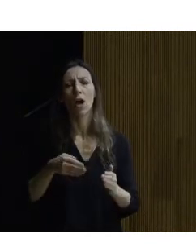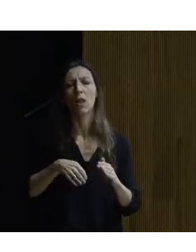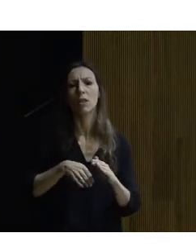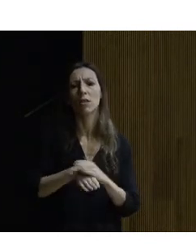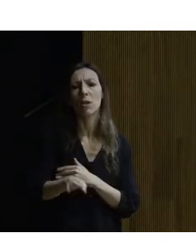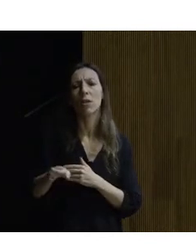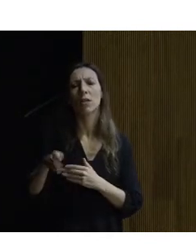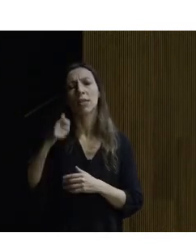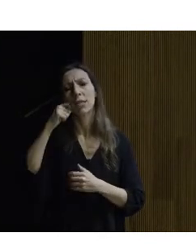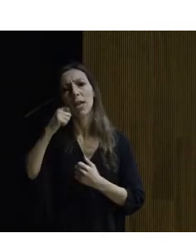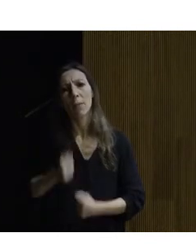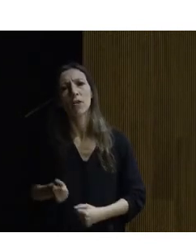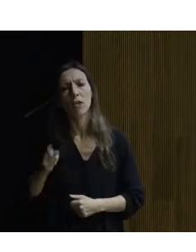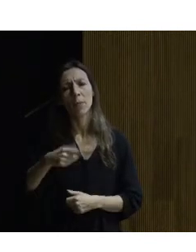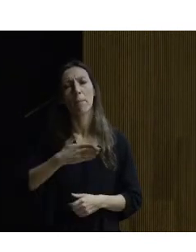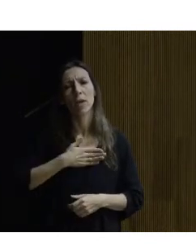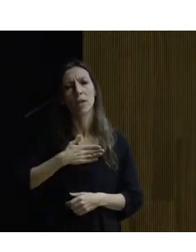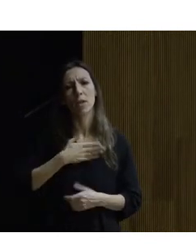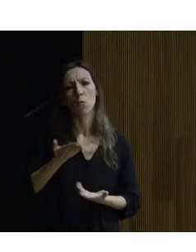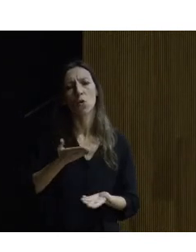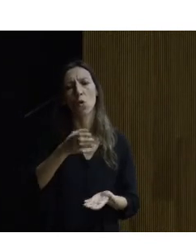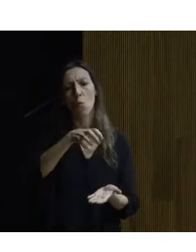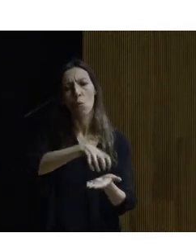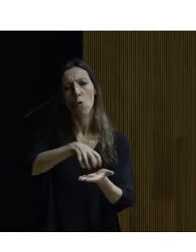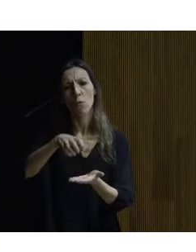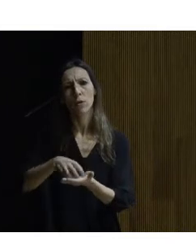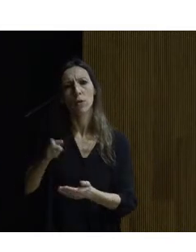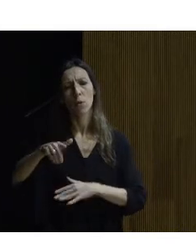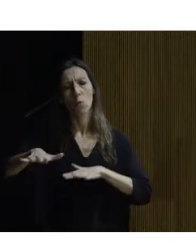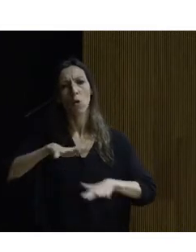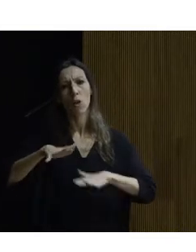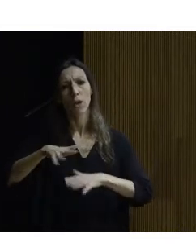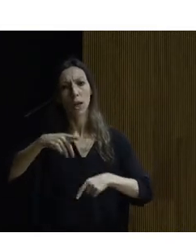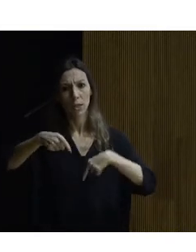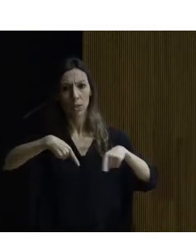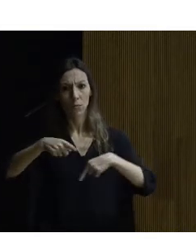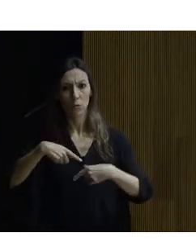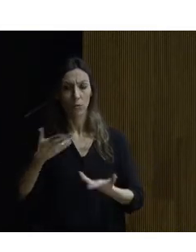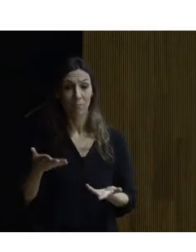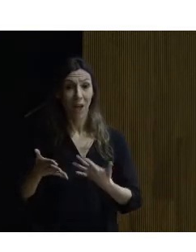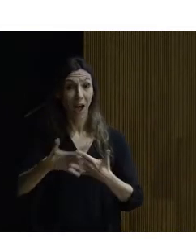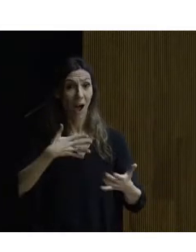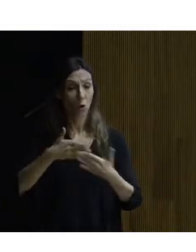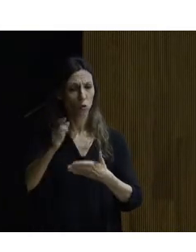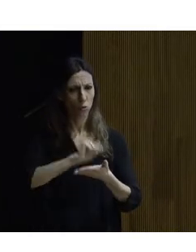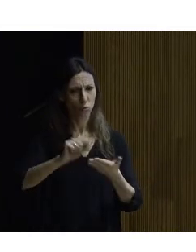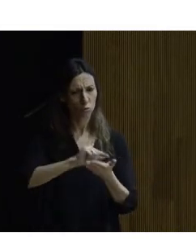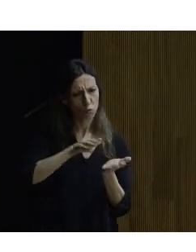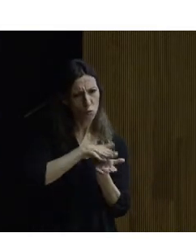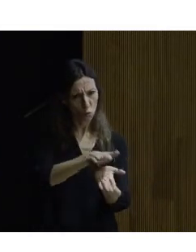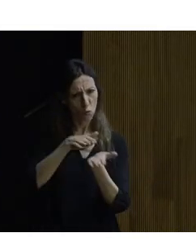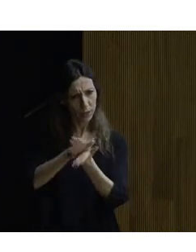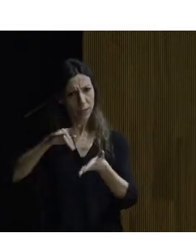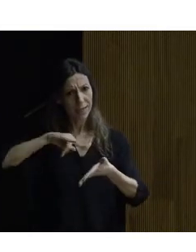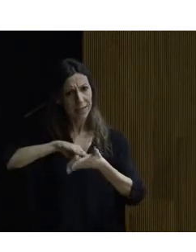diseño urbano así como el patrimonio monumental y la movilidad y el transporte es autor de numerosas publicaciones técnicas